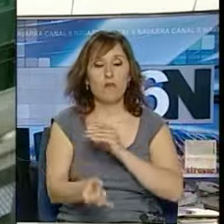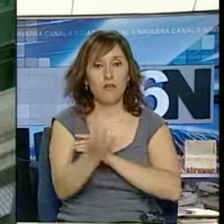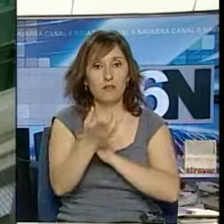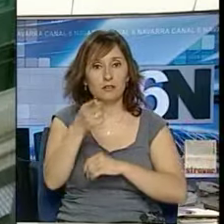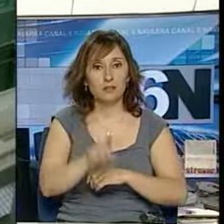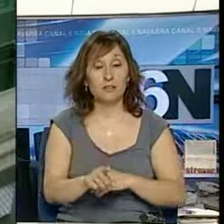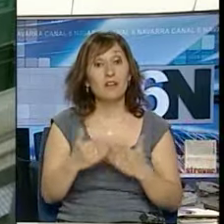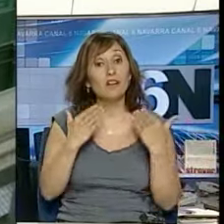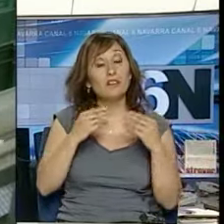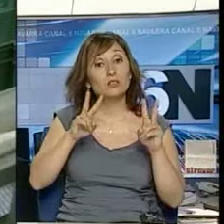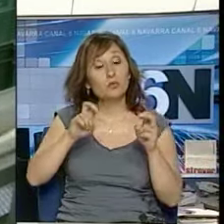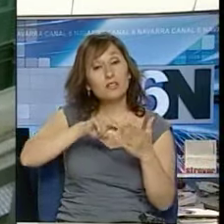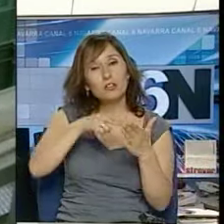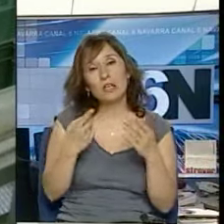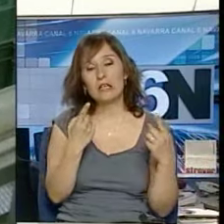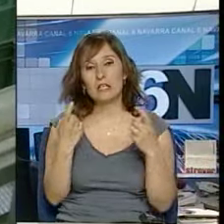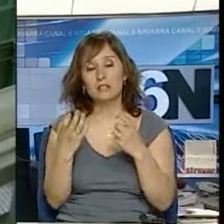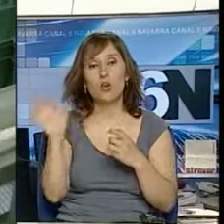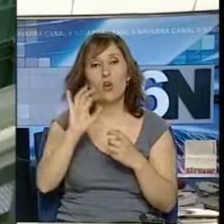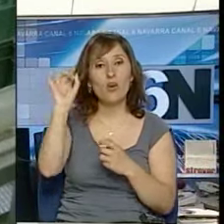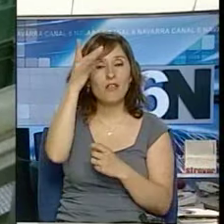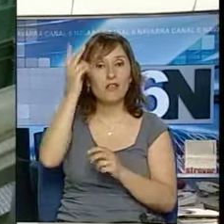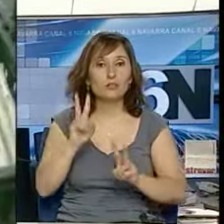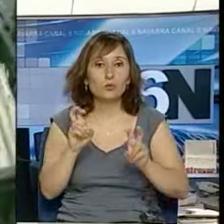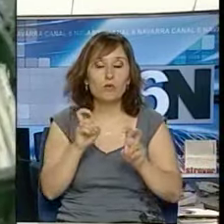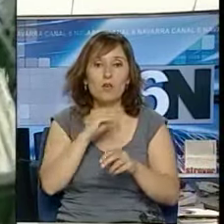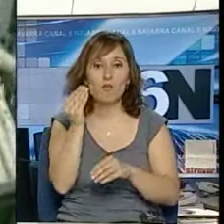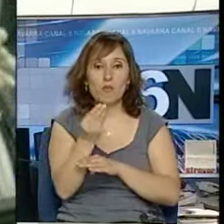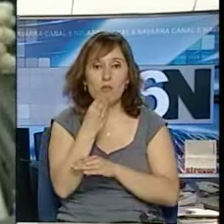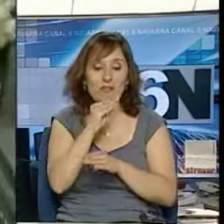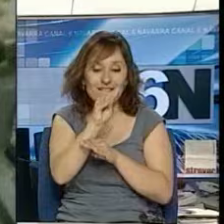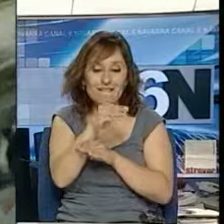tecnologías que hacen falta y sobre todo las nuevas ideas en conservación de productos.